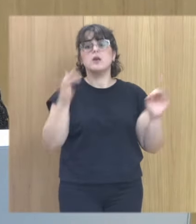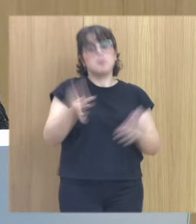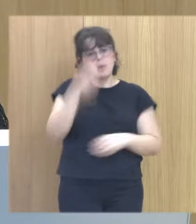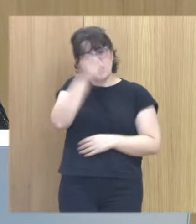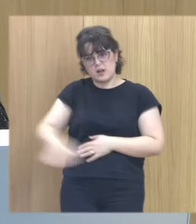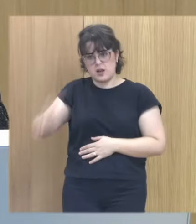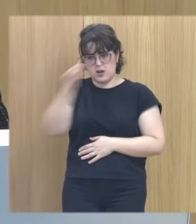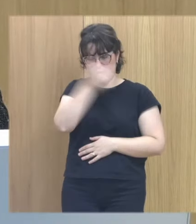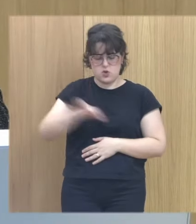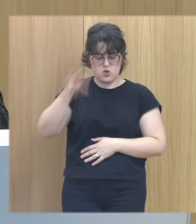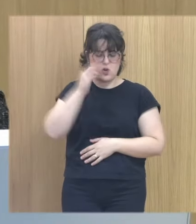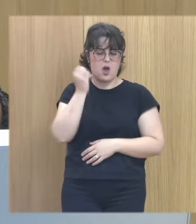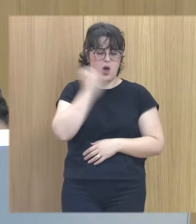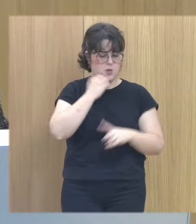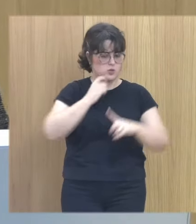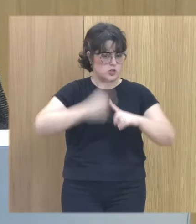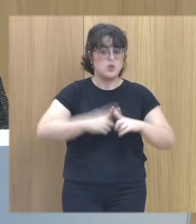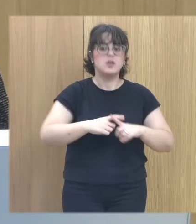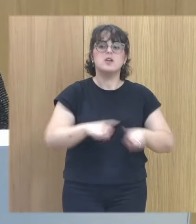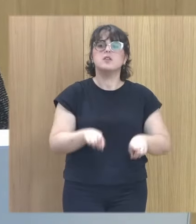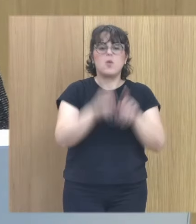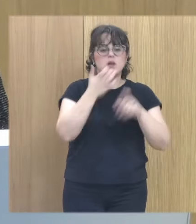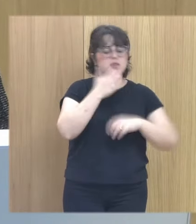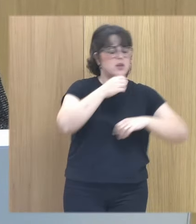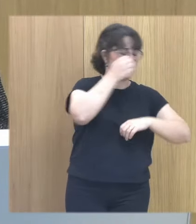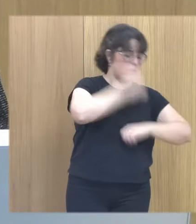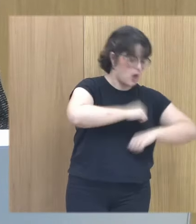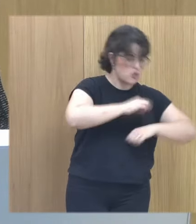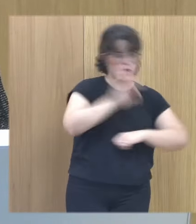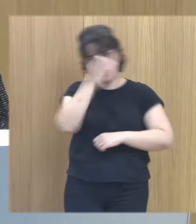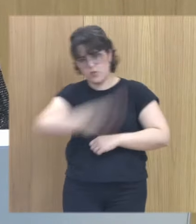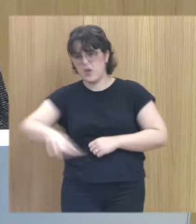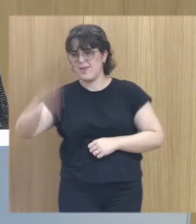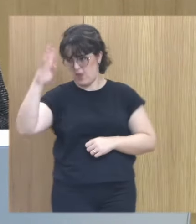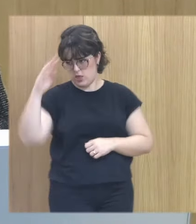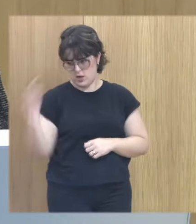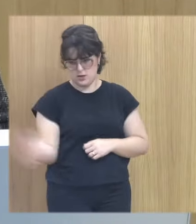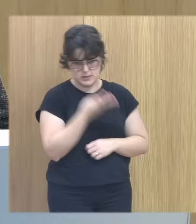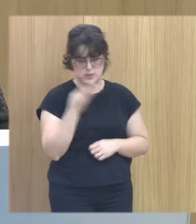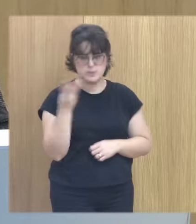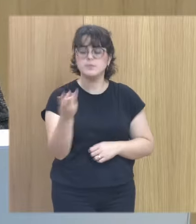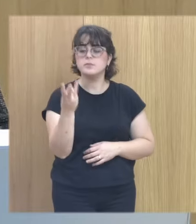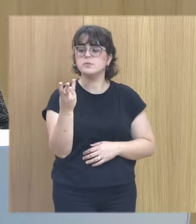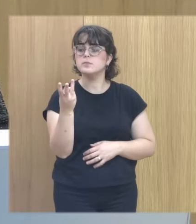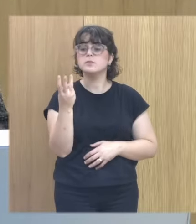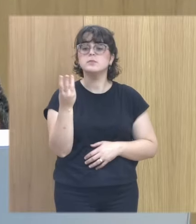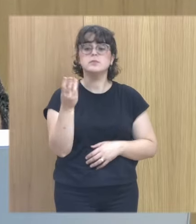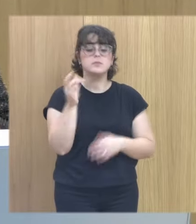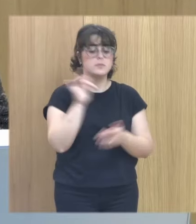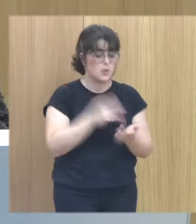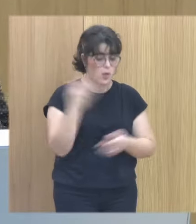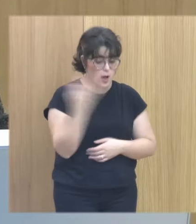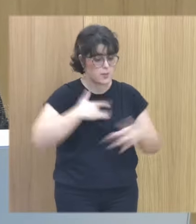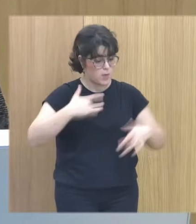niñas que han sido víctimas de abuso sexual tanto en las adultas como en los niños niñas y adolescentes y luego nos vamos a encontrar una